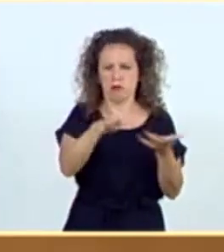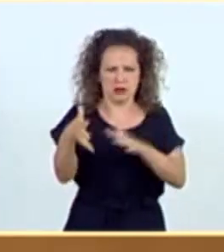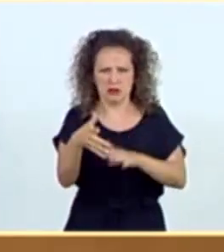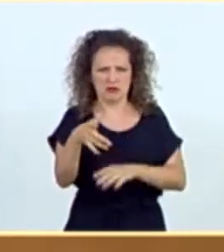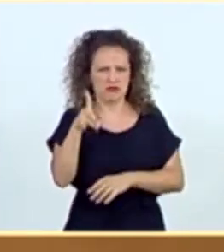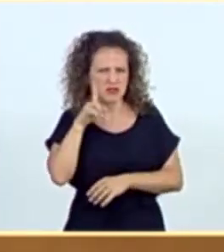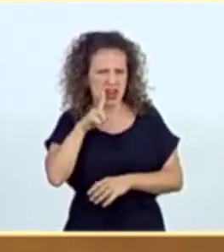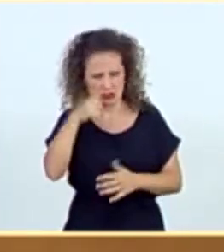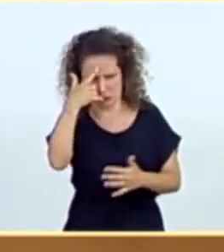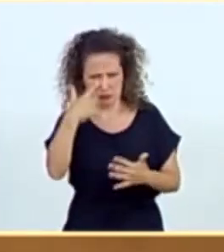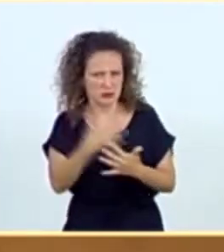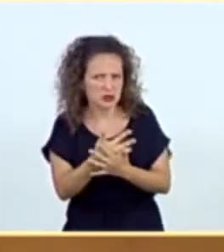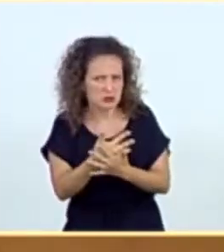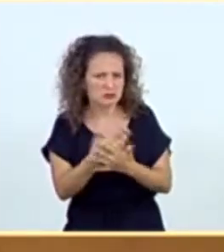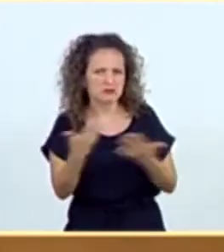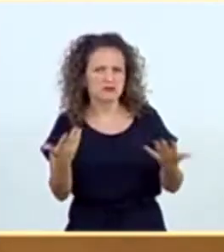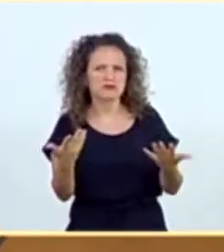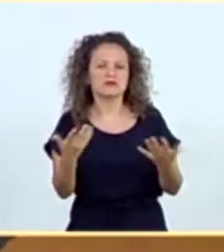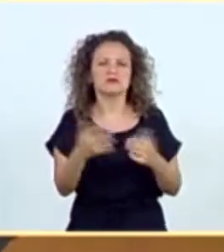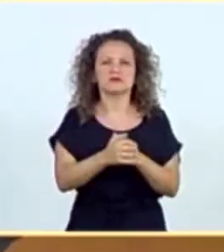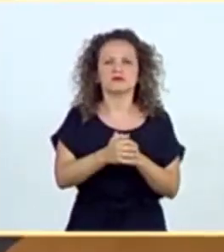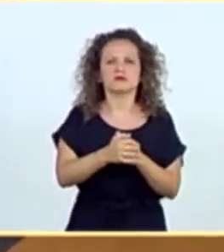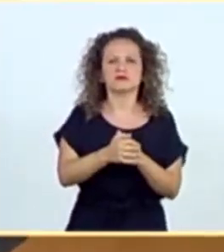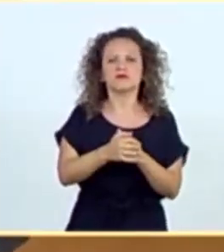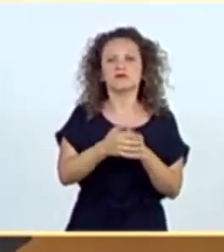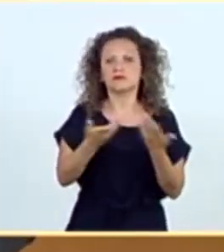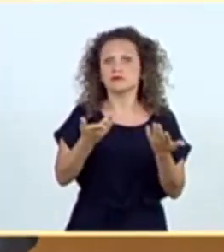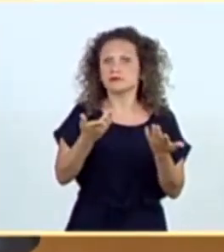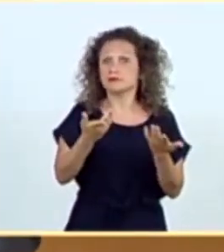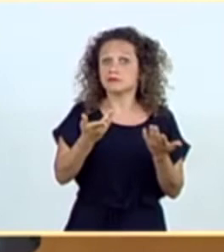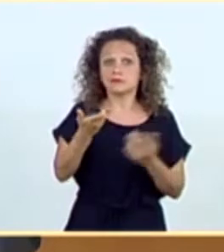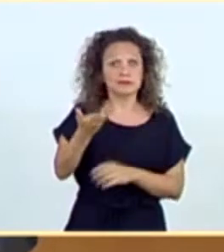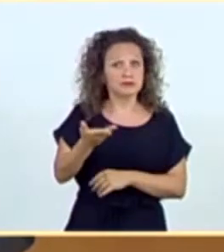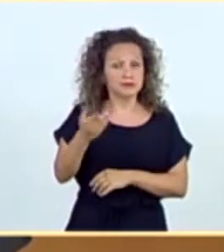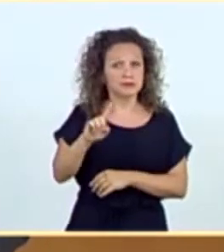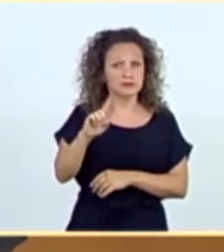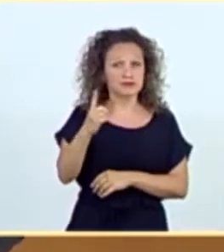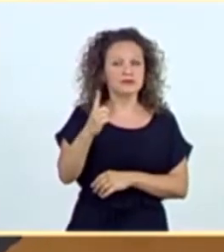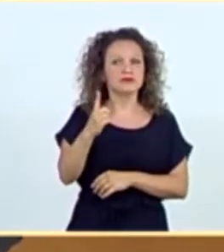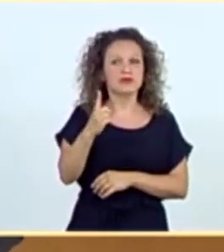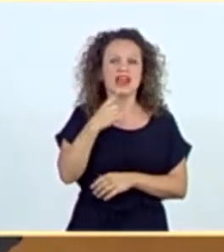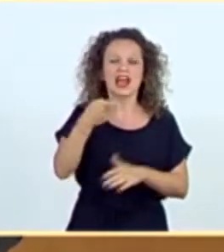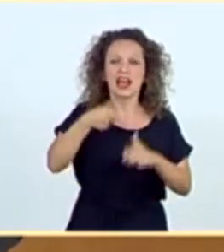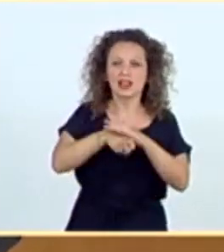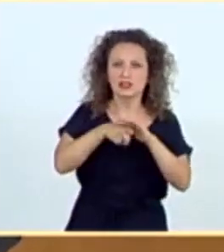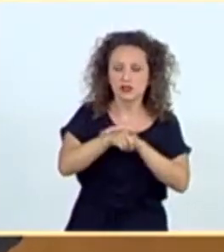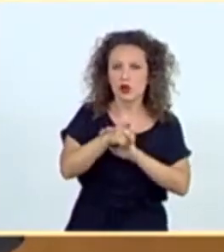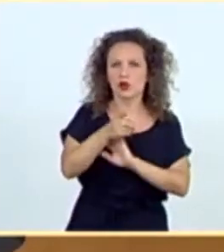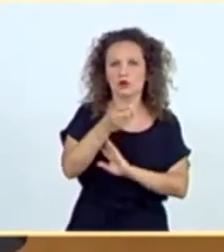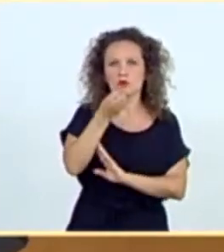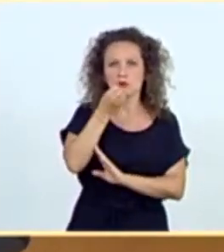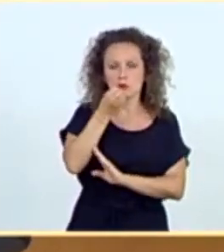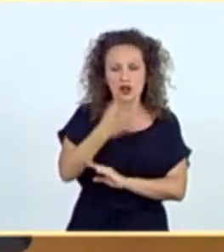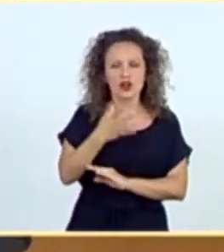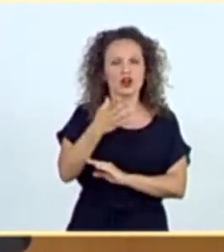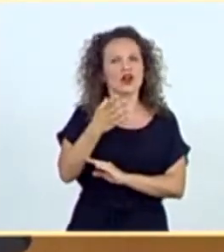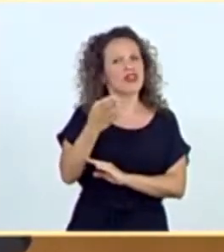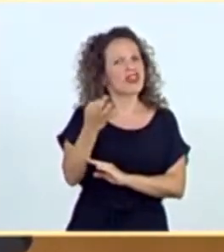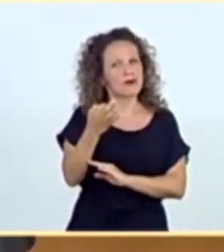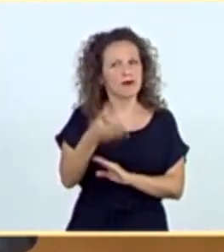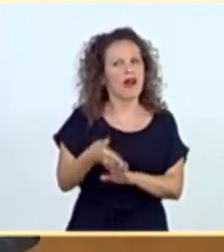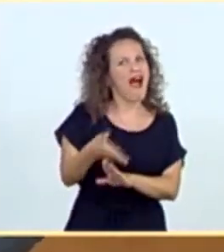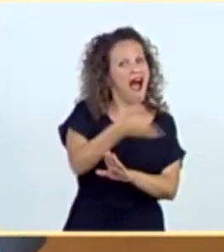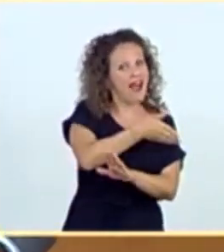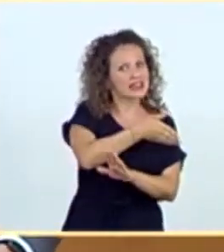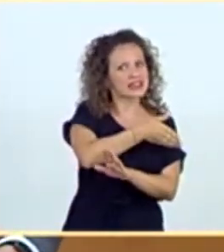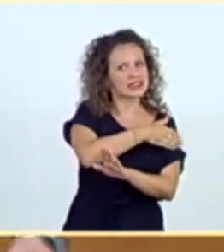la infodemia y no la gestión de la crisis. Sobre todo, lo que debe hacer un buen gestor que es anticiparse a lo que puede